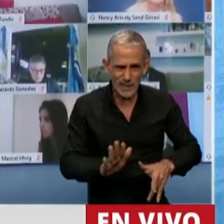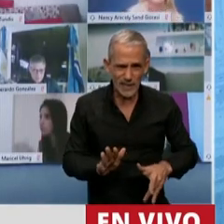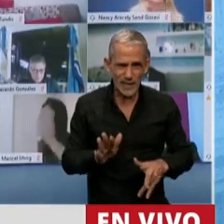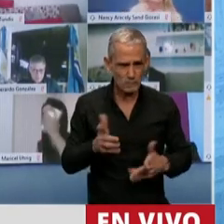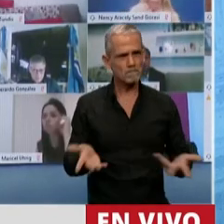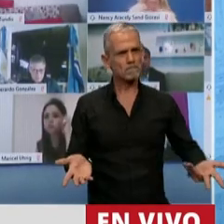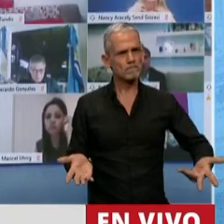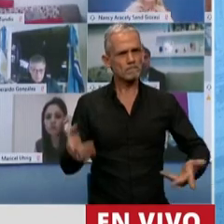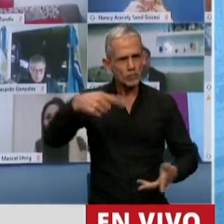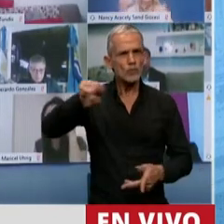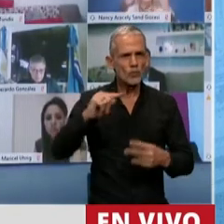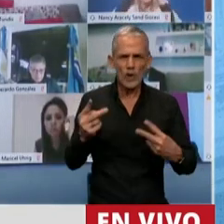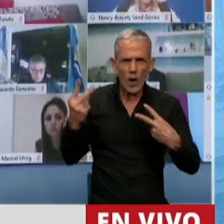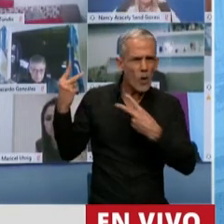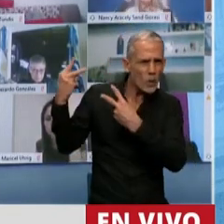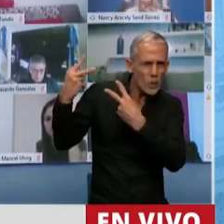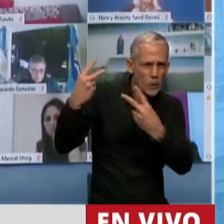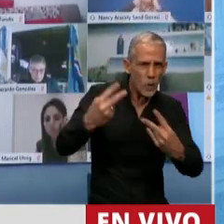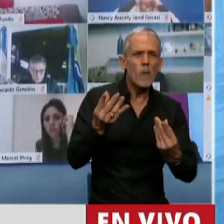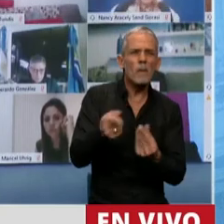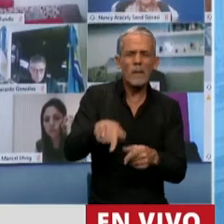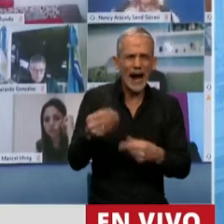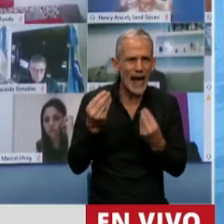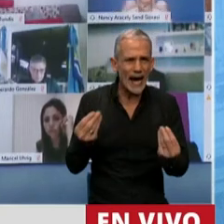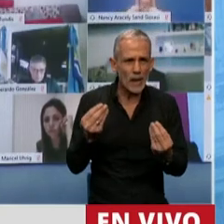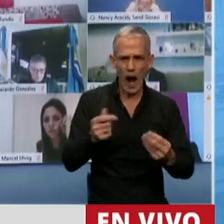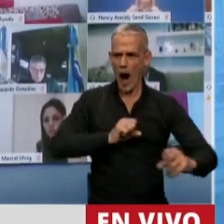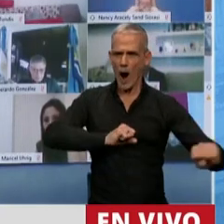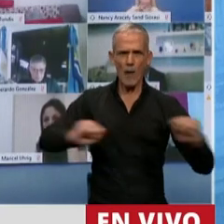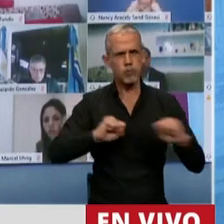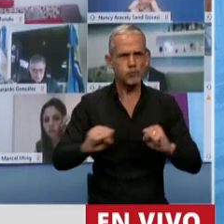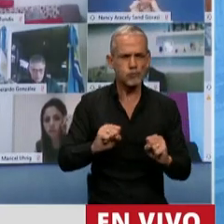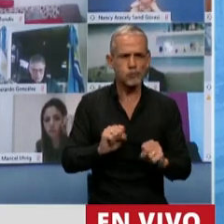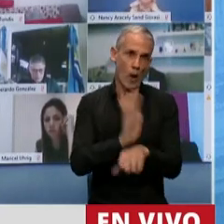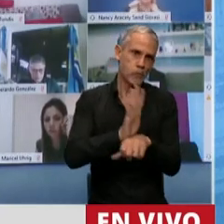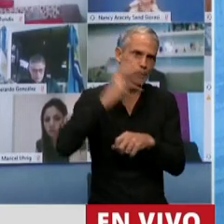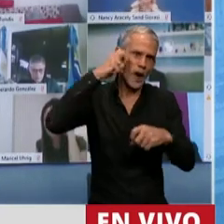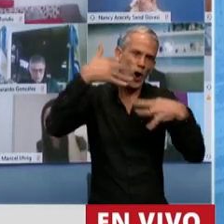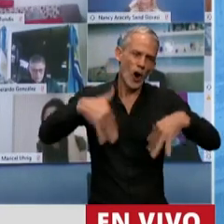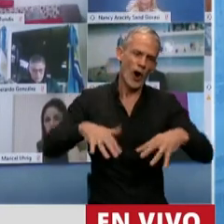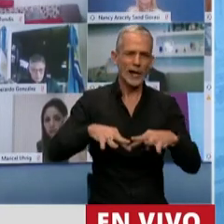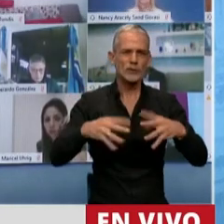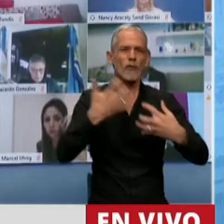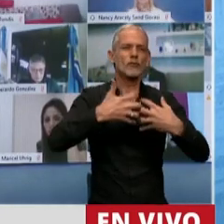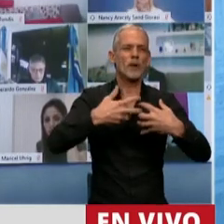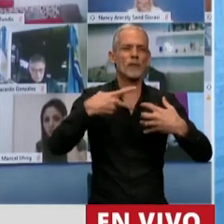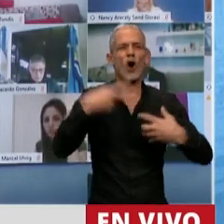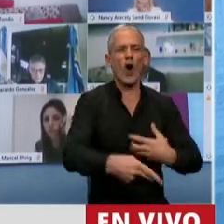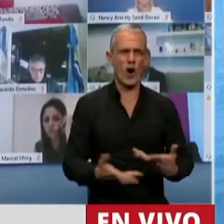cuando ustedes han viajado para hacer todo esto que en realidad es interrumpir el funcionamiento del Congreso.